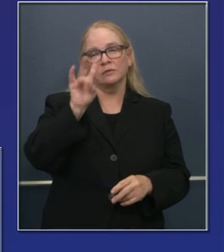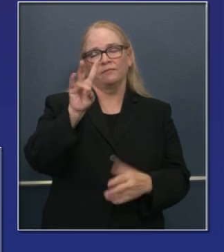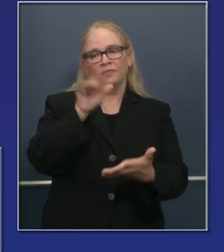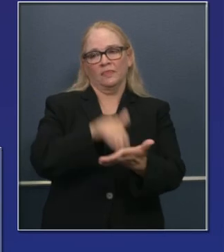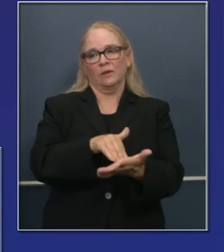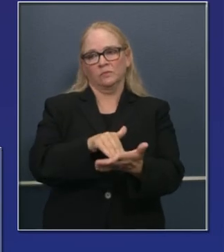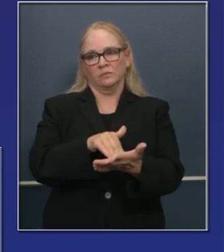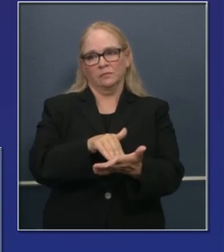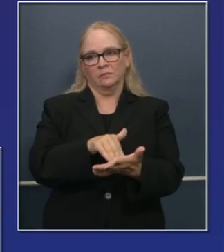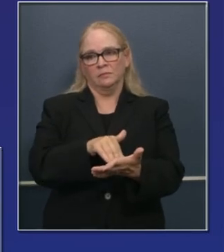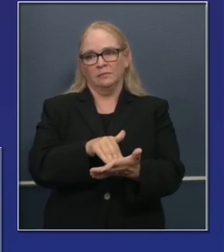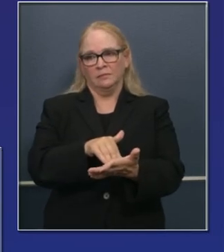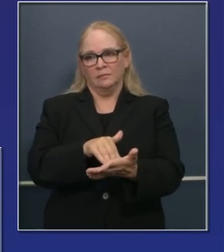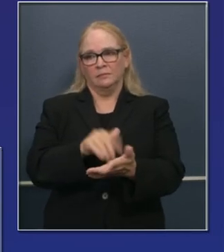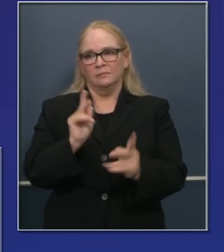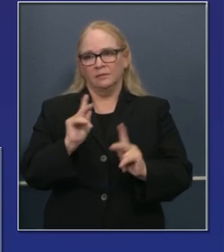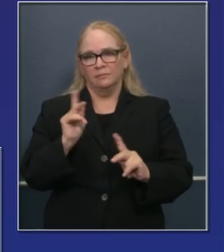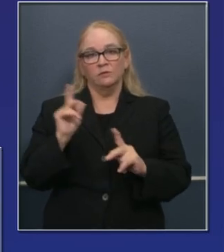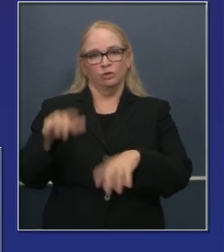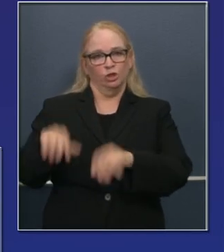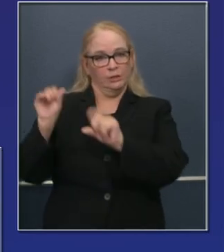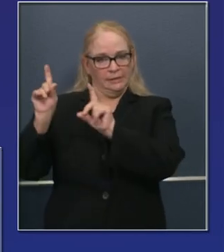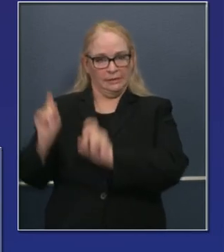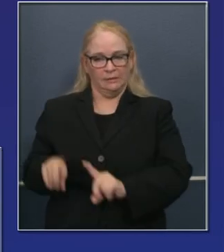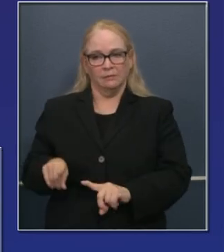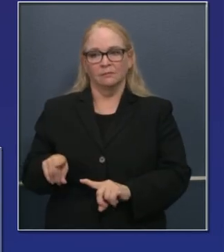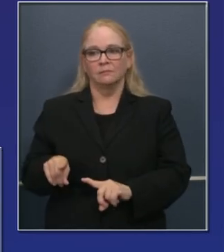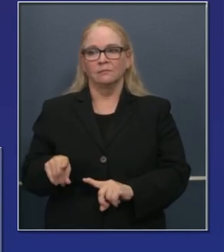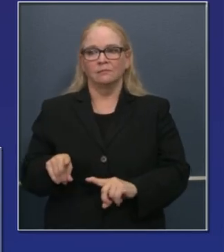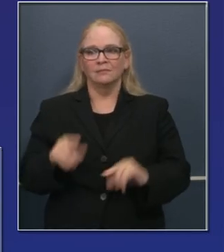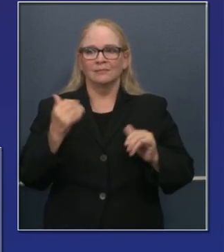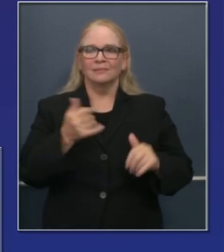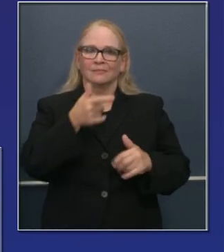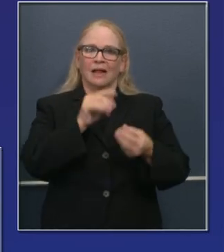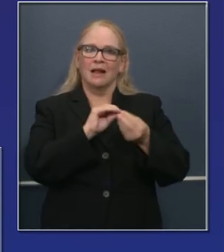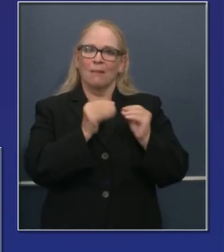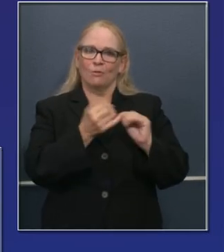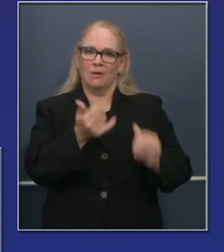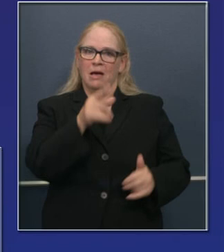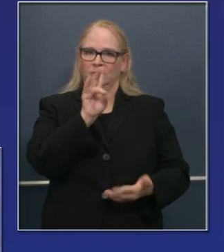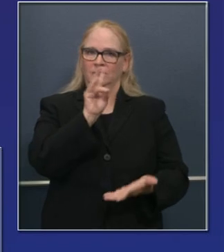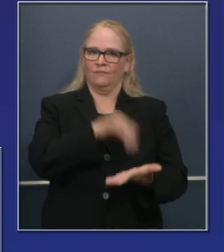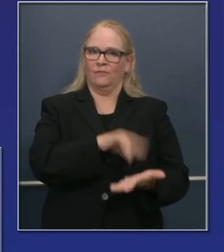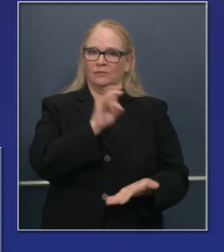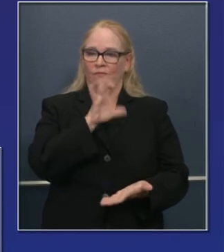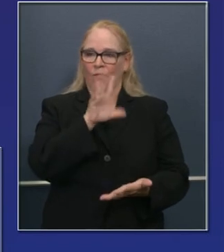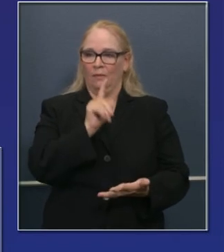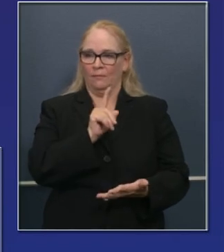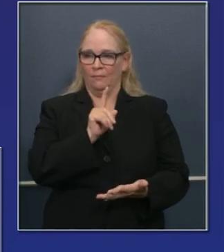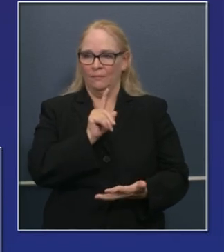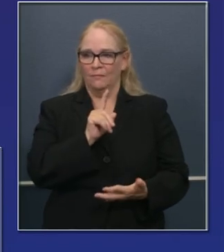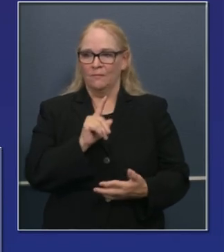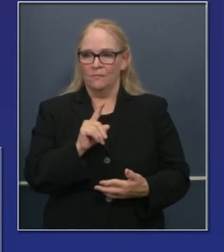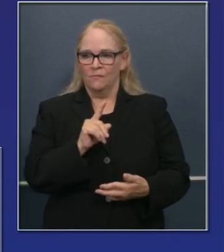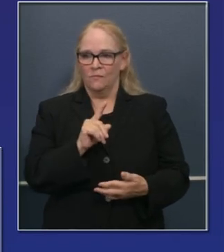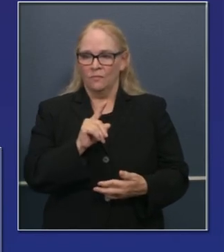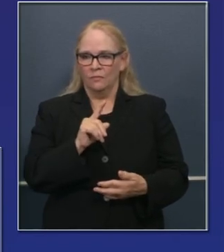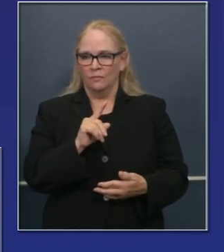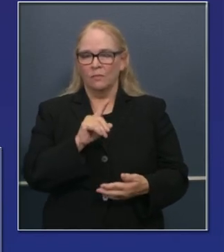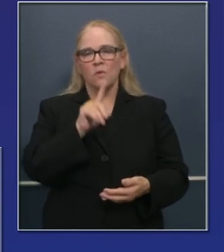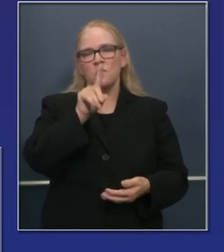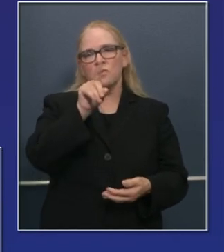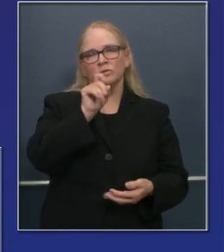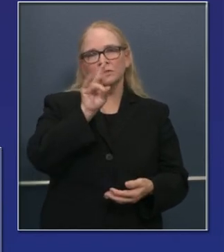recolectar al distribuir estas cifras que pueden ver ahí, 7751,